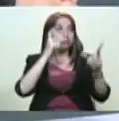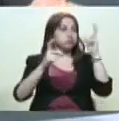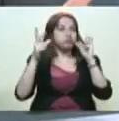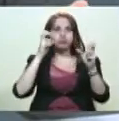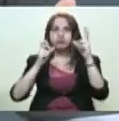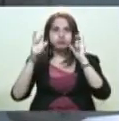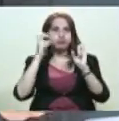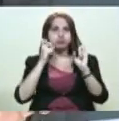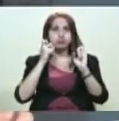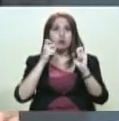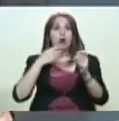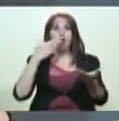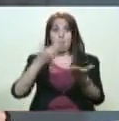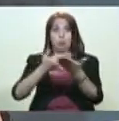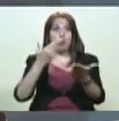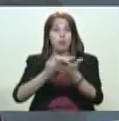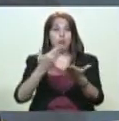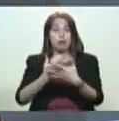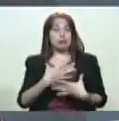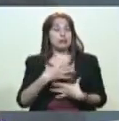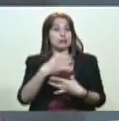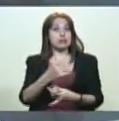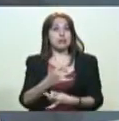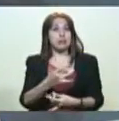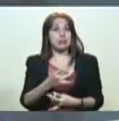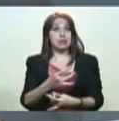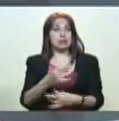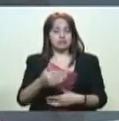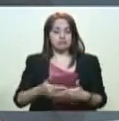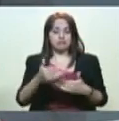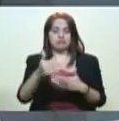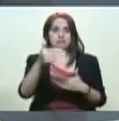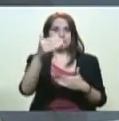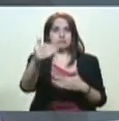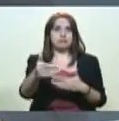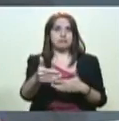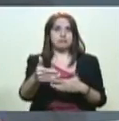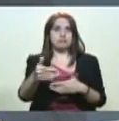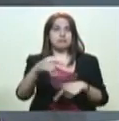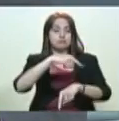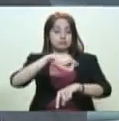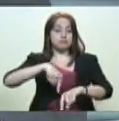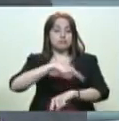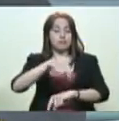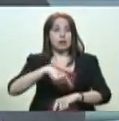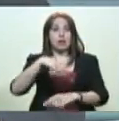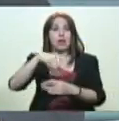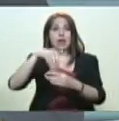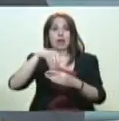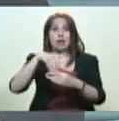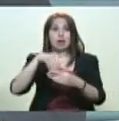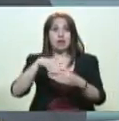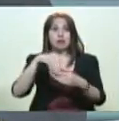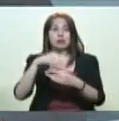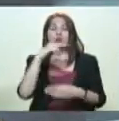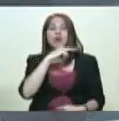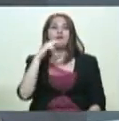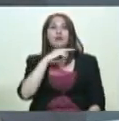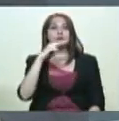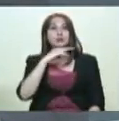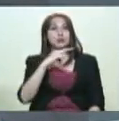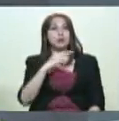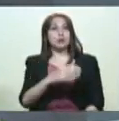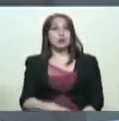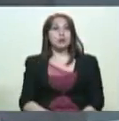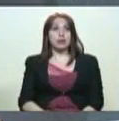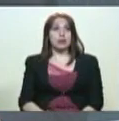propuestas que propongan su adelanto. Es decir, que tengamos elecciones en el mes de octubre, mucho más temprano